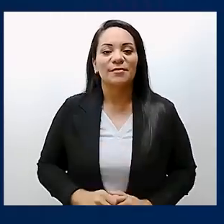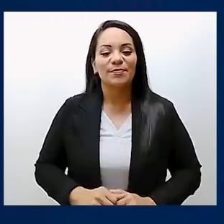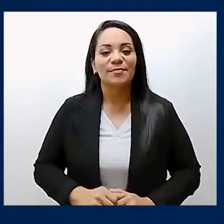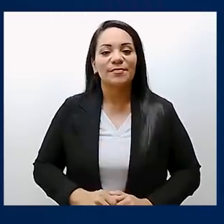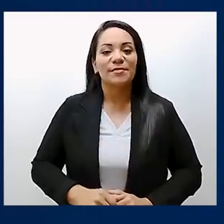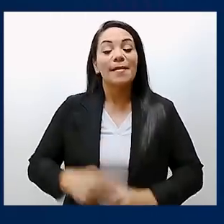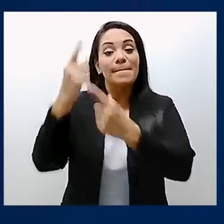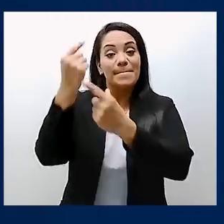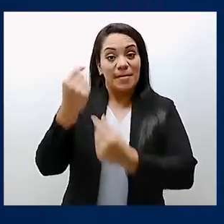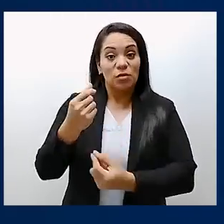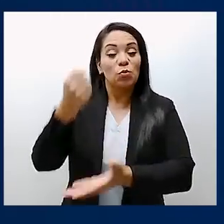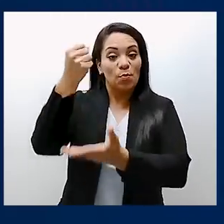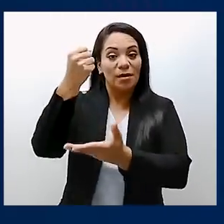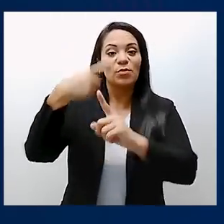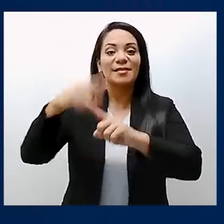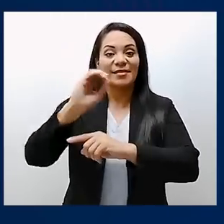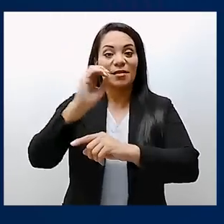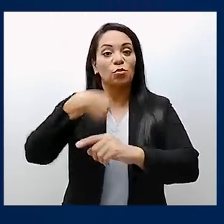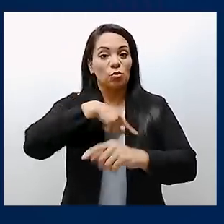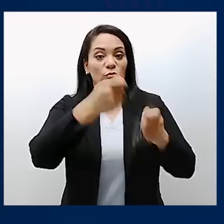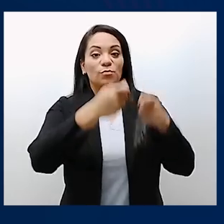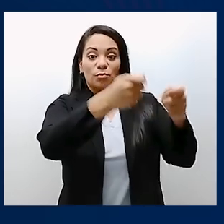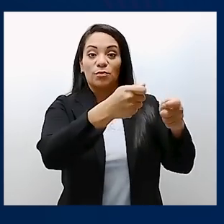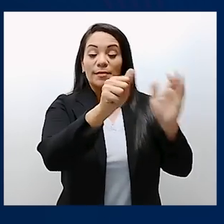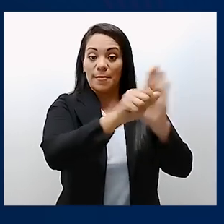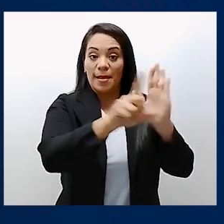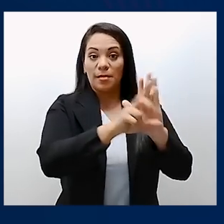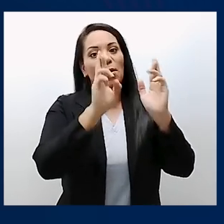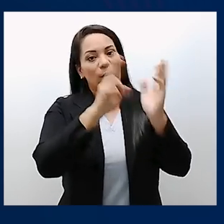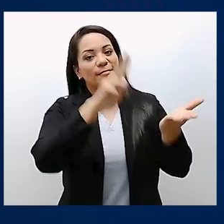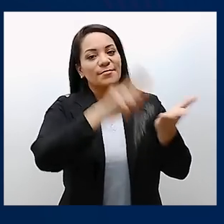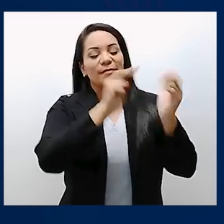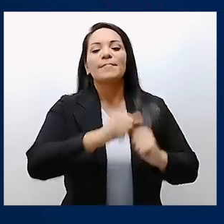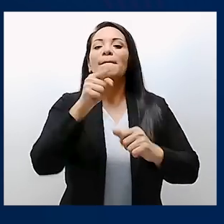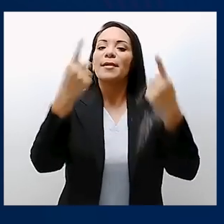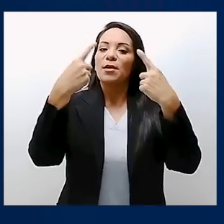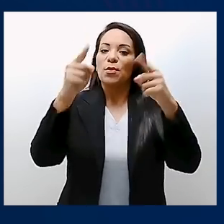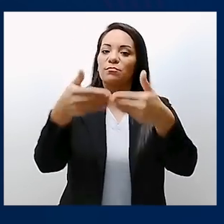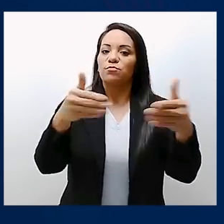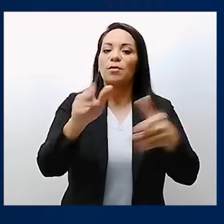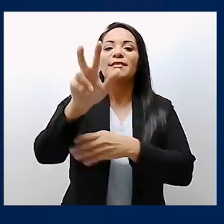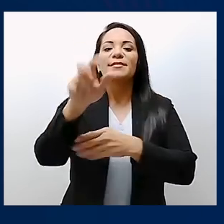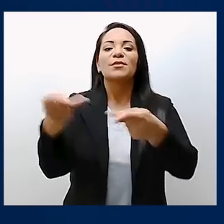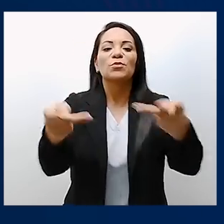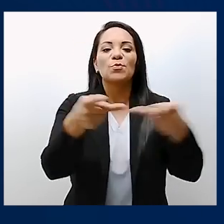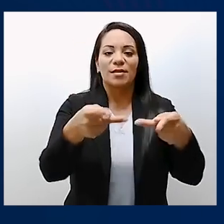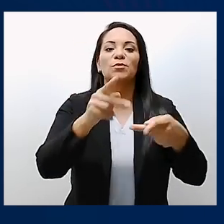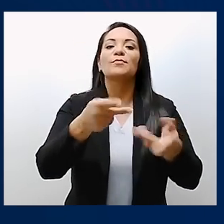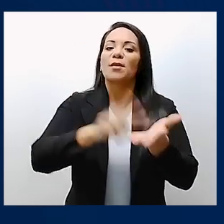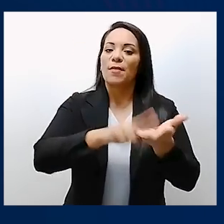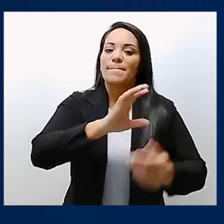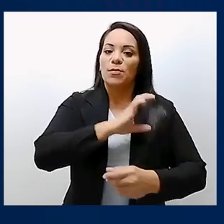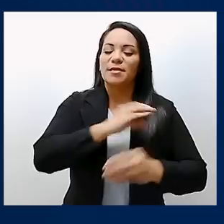presupuesto extraordinario que presentamos ante la Asamblea Legislativa Se estarán abriendo 300 plazas más